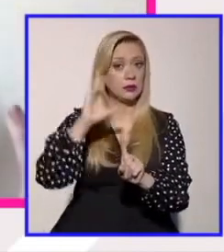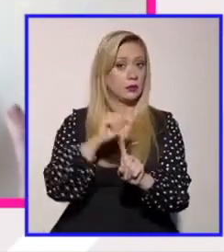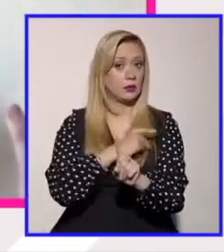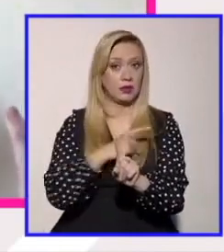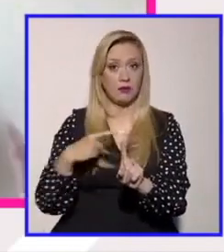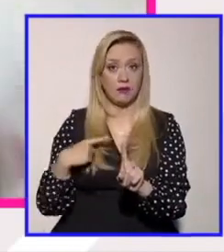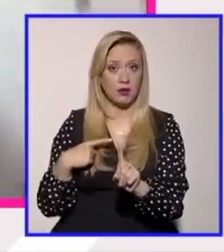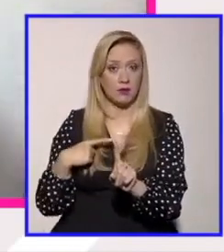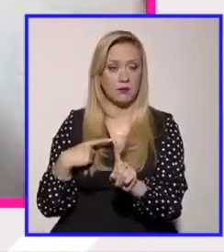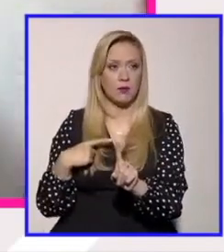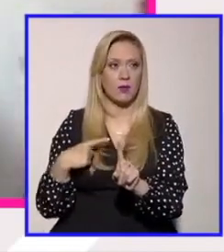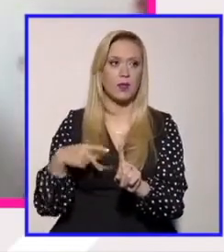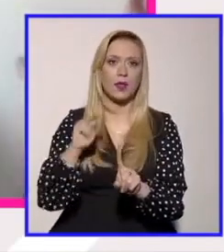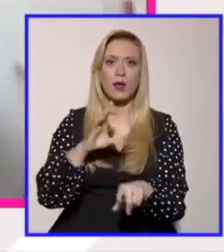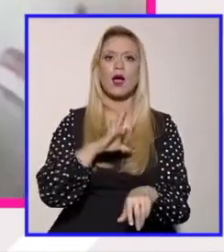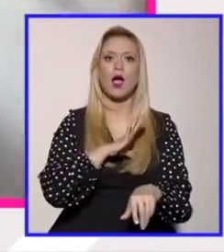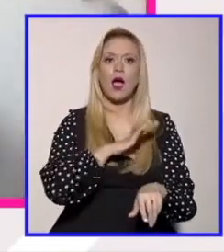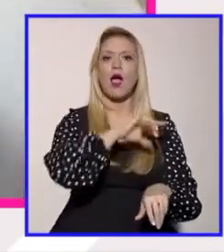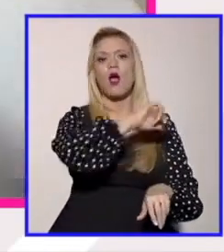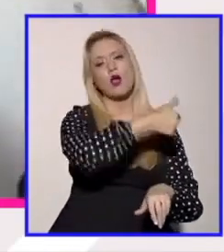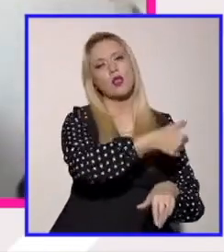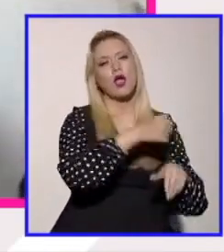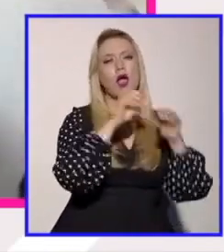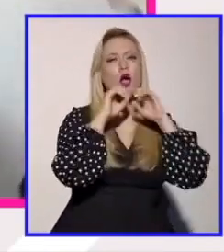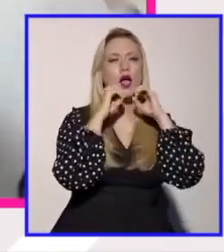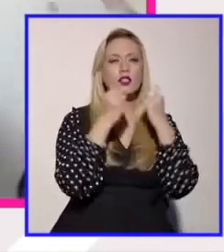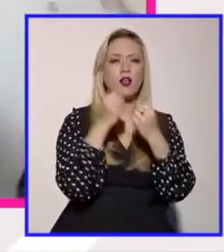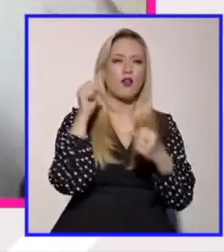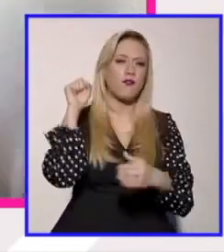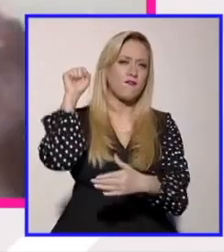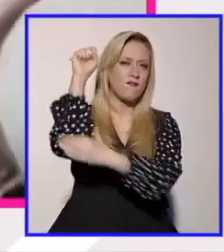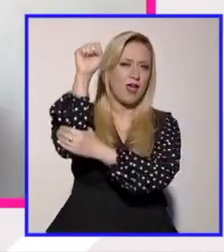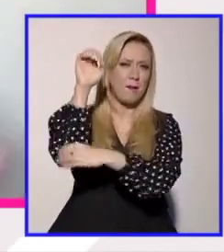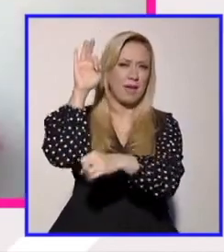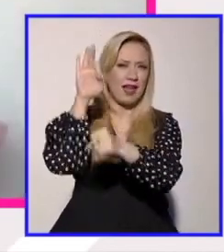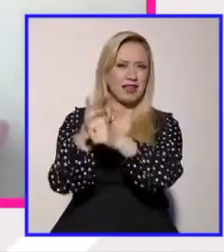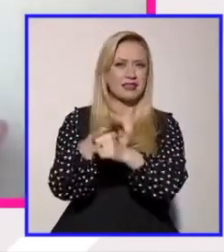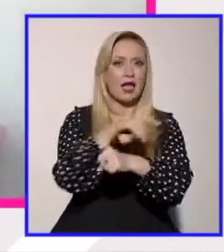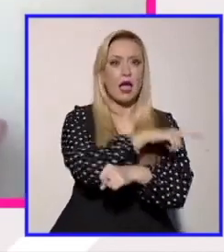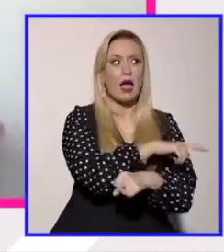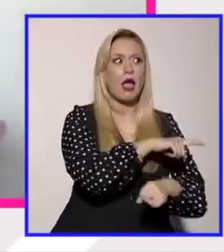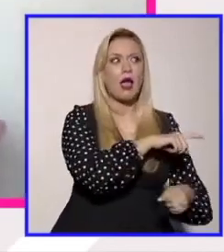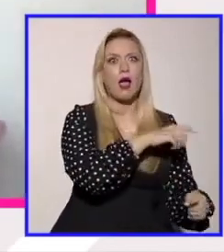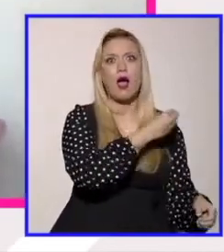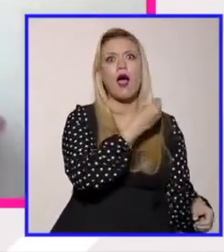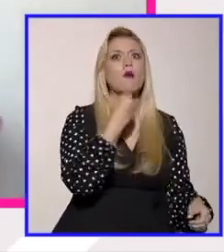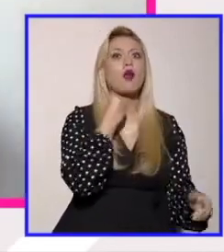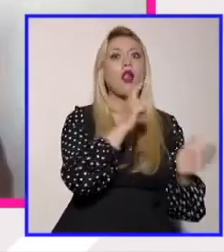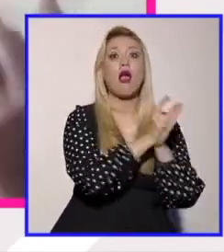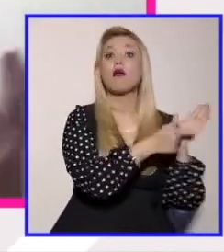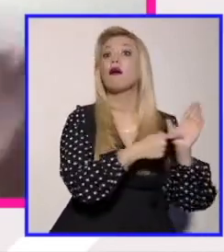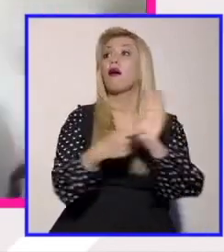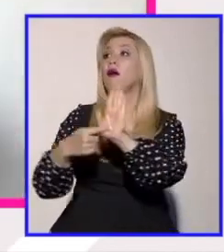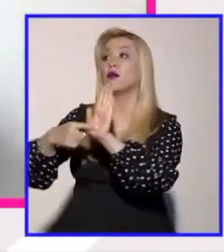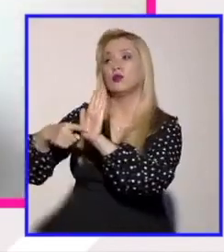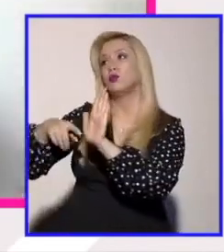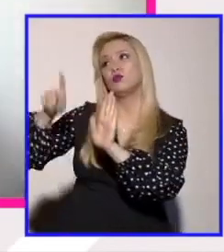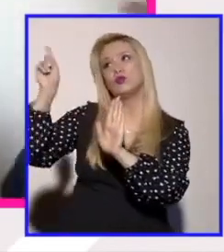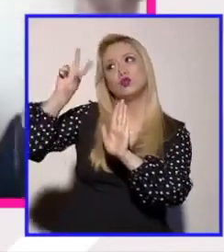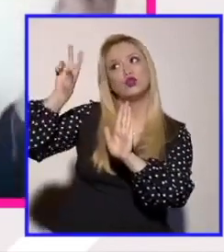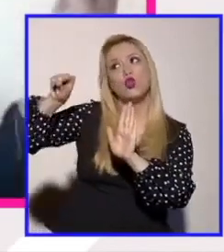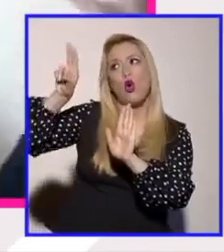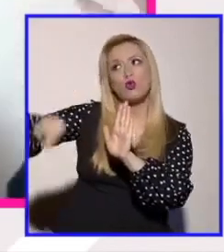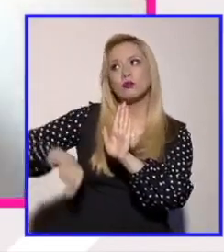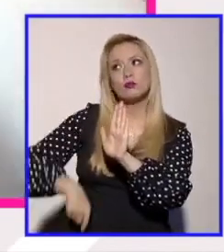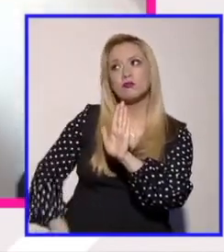presenta una micus una organización feminista en contra de esta mujer diciendo no es cierto es un hombre